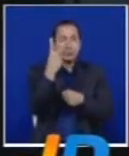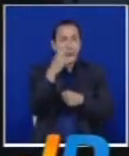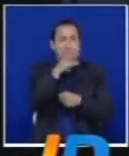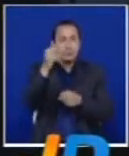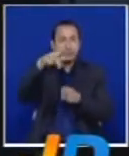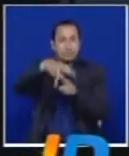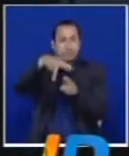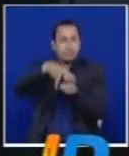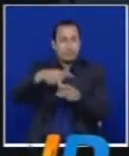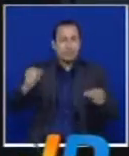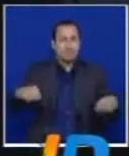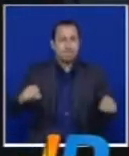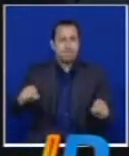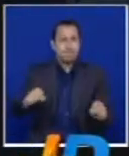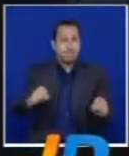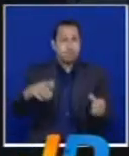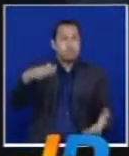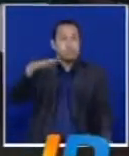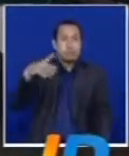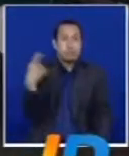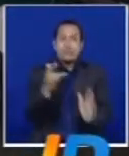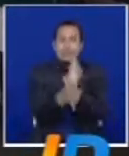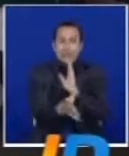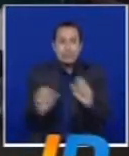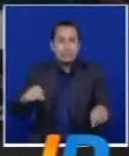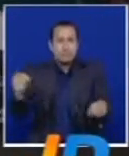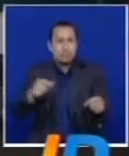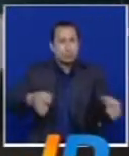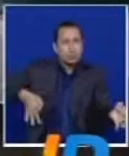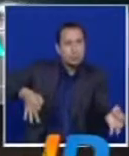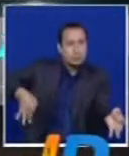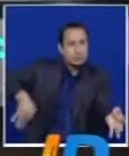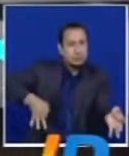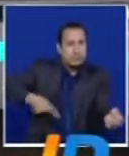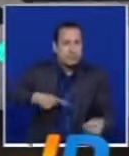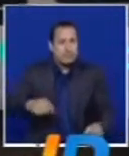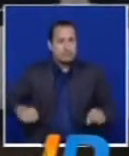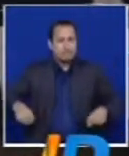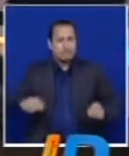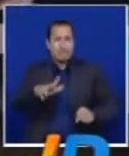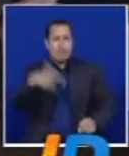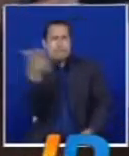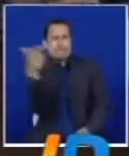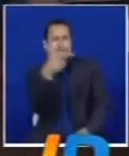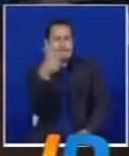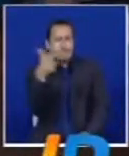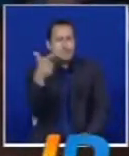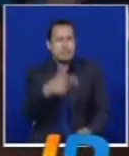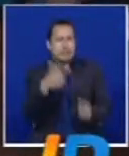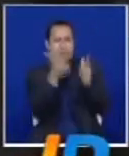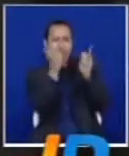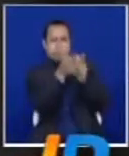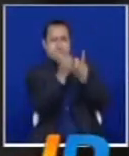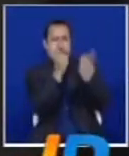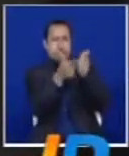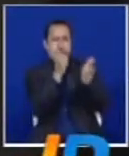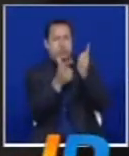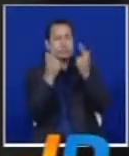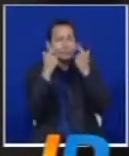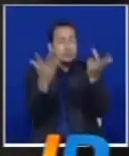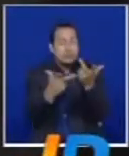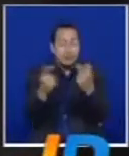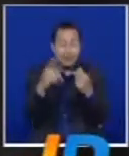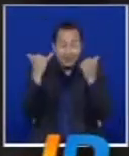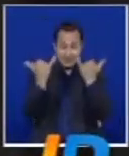motocicleta de alto cilindraje se aproximaron al villar disparando indiscriminadamente al interior del lugar. Las autoridades anunciaron que iniciaron una